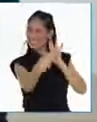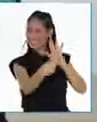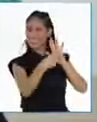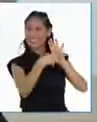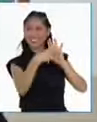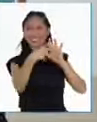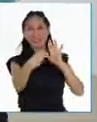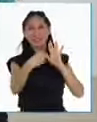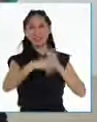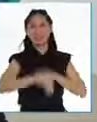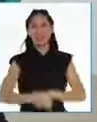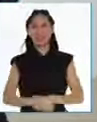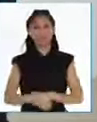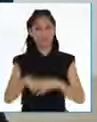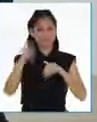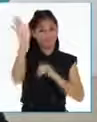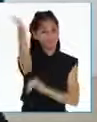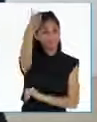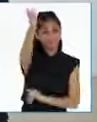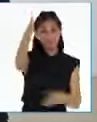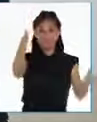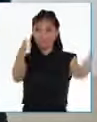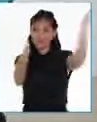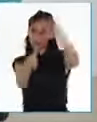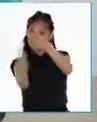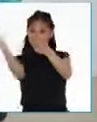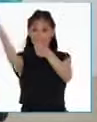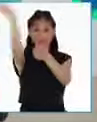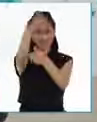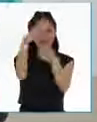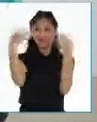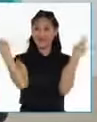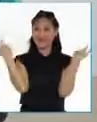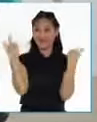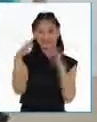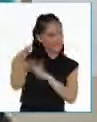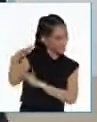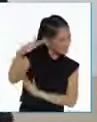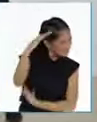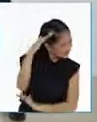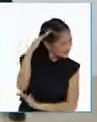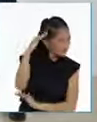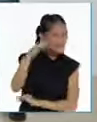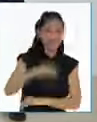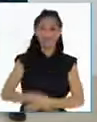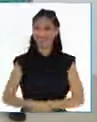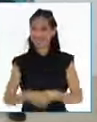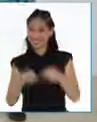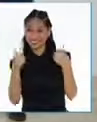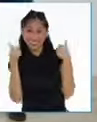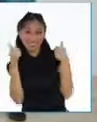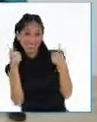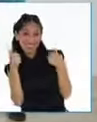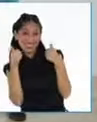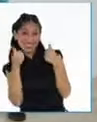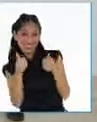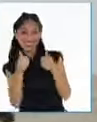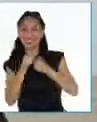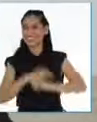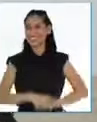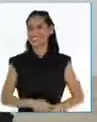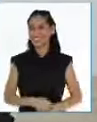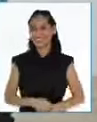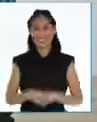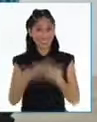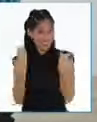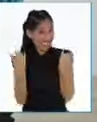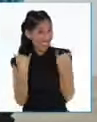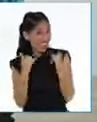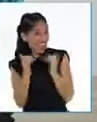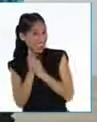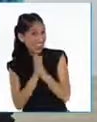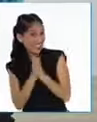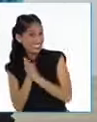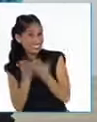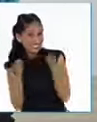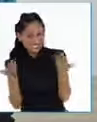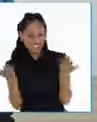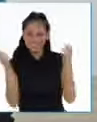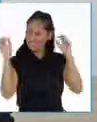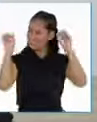¡Bum, bum, clap! ¡Mano, mano, mano, clap! ¡Uh! ¡Muy bien chicos! ¿Se divirtieron? ¡Sí!